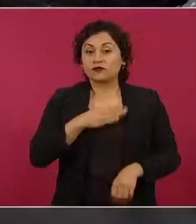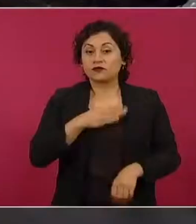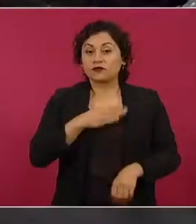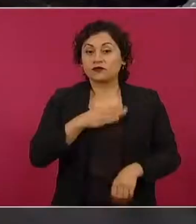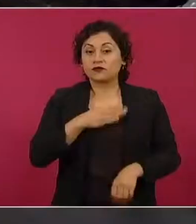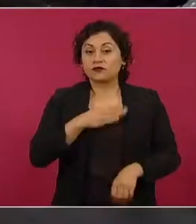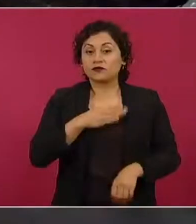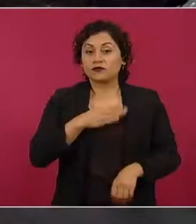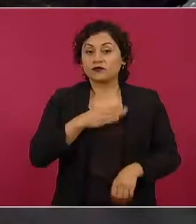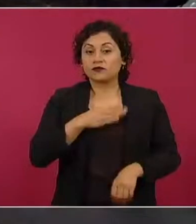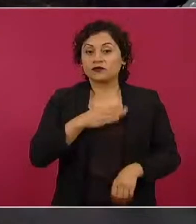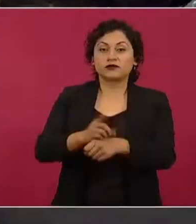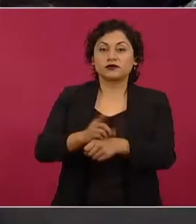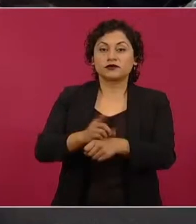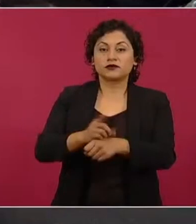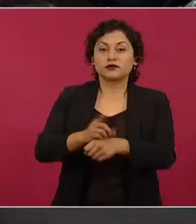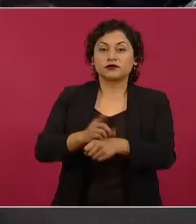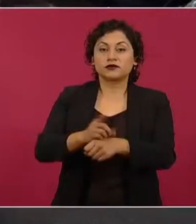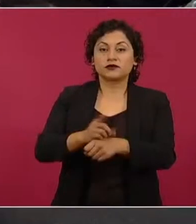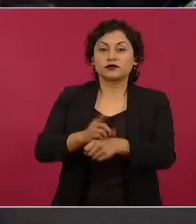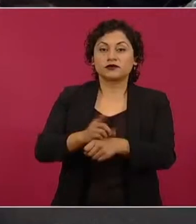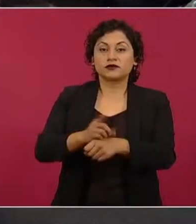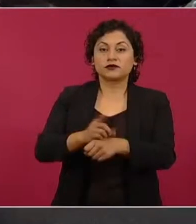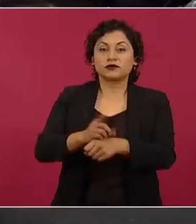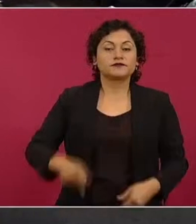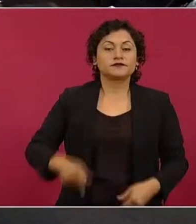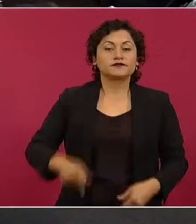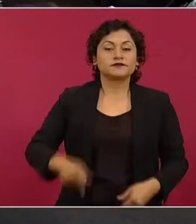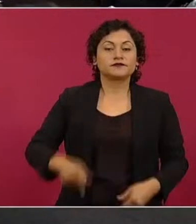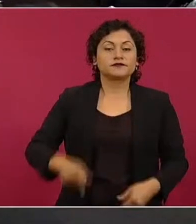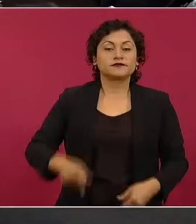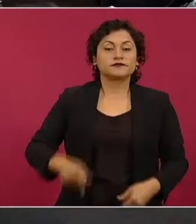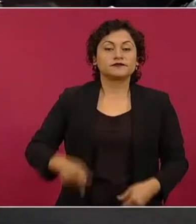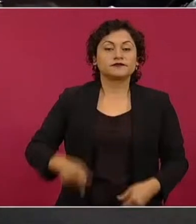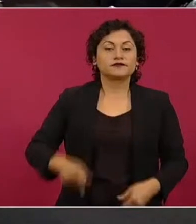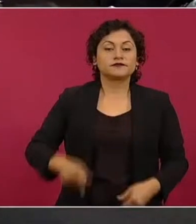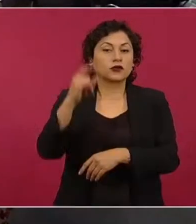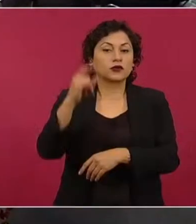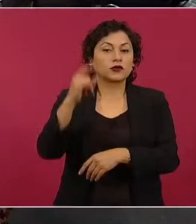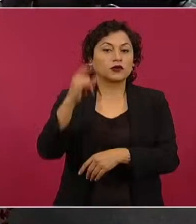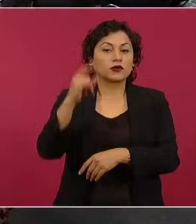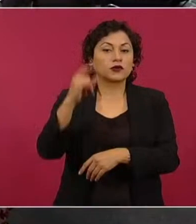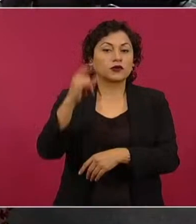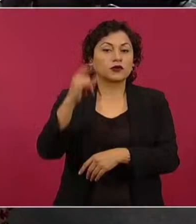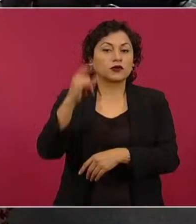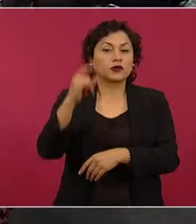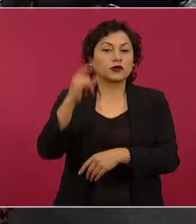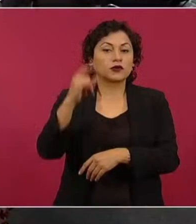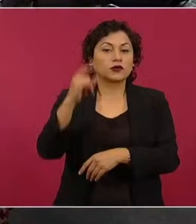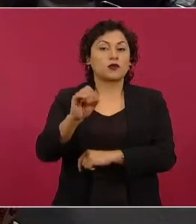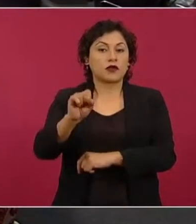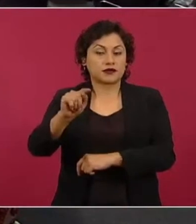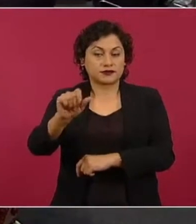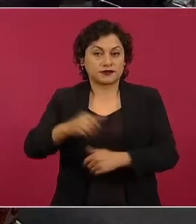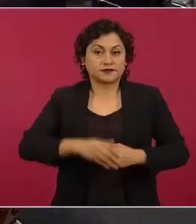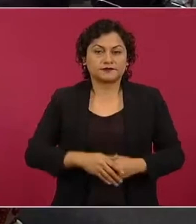Presidente, buenos días Procurador, Diego Elías Cedillo de Tabasco y Campecho y Quintana Roo y Diario Basta del Grupo Cantón. Señor Presidente, este fin